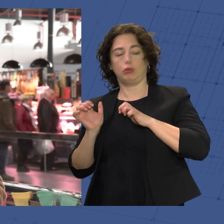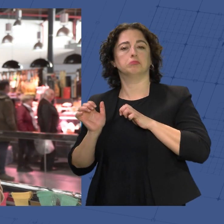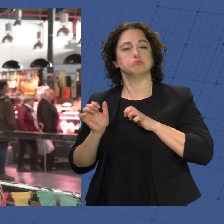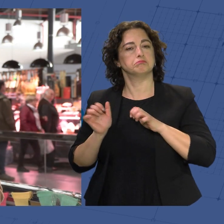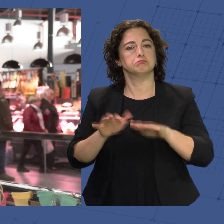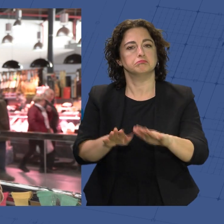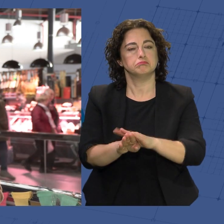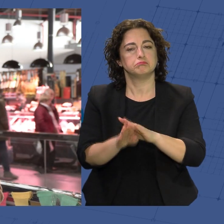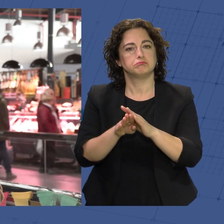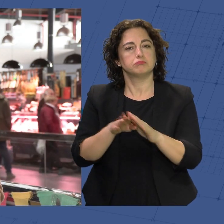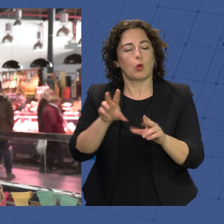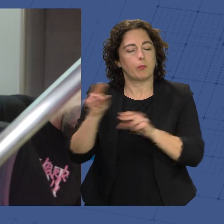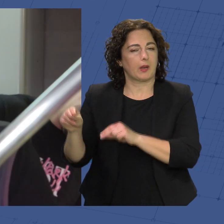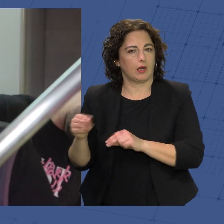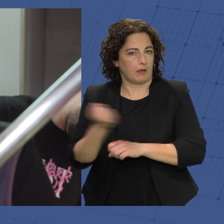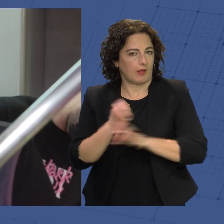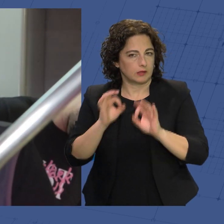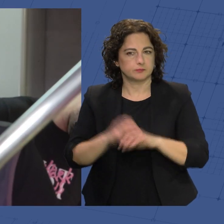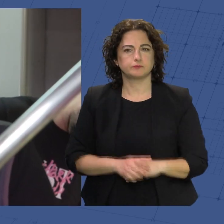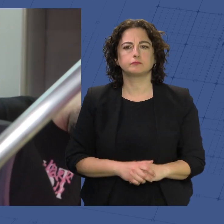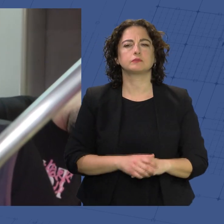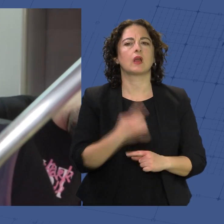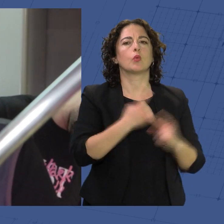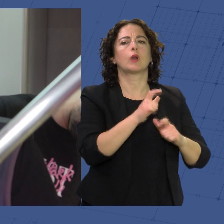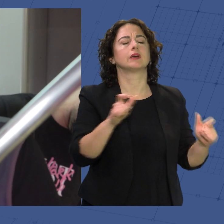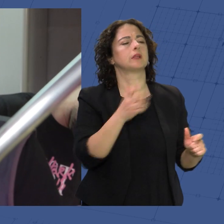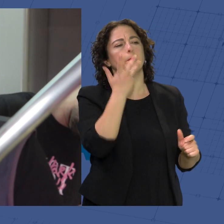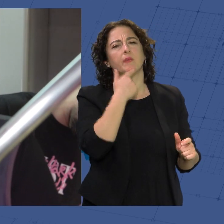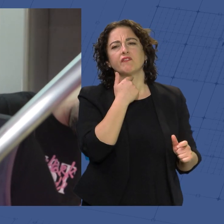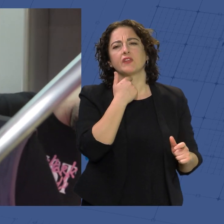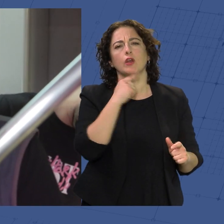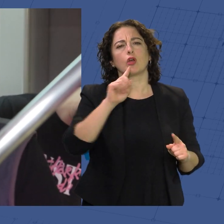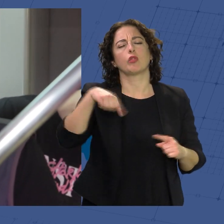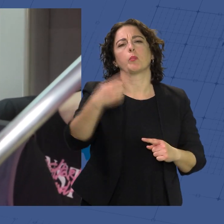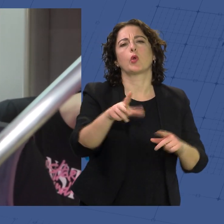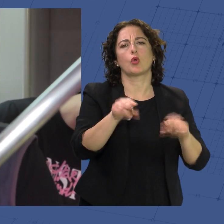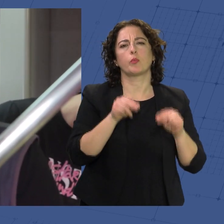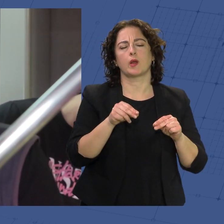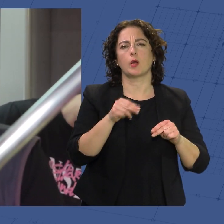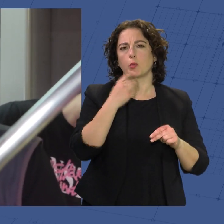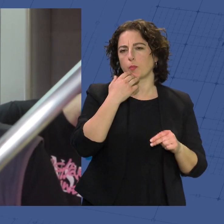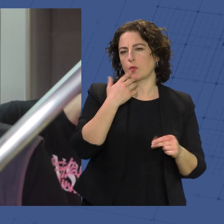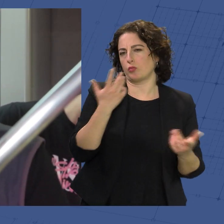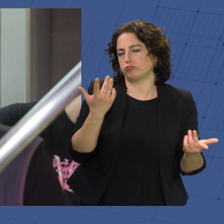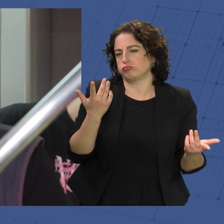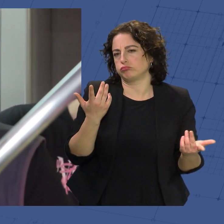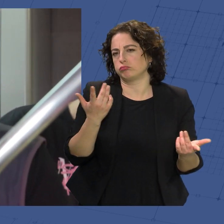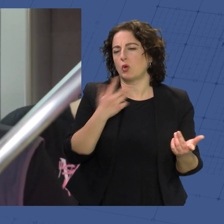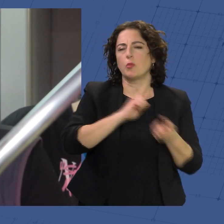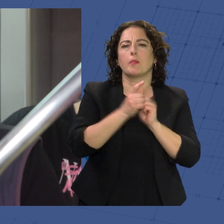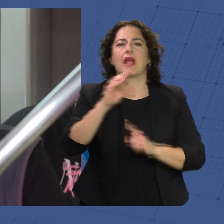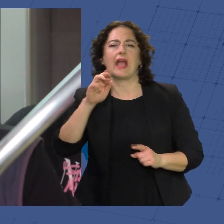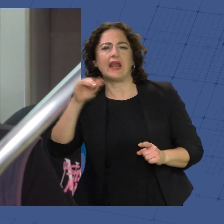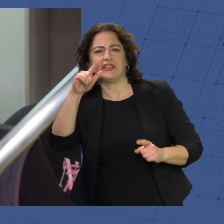no quieren recortarse en estas Navidades. Hay gente que no dice que prefiere comprarlo después, que no tiene que ser cordero, pero bueno, cambian a otra cosa, carrillada,